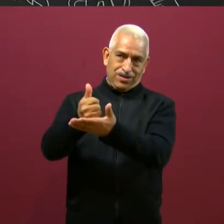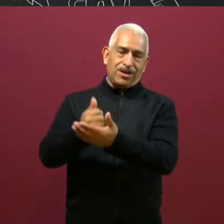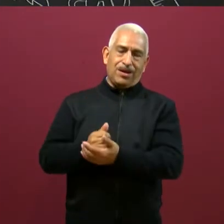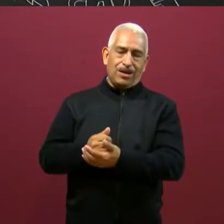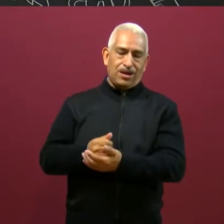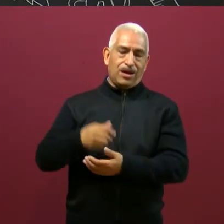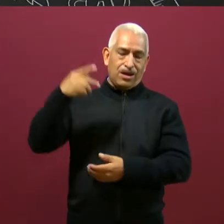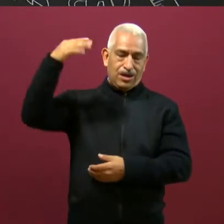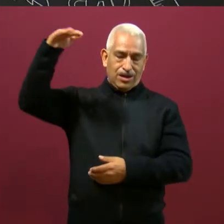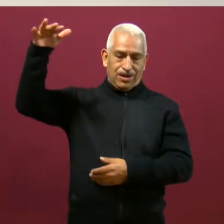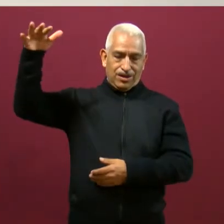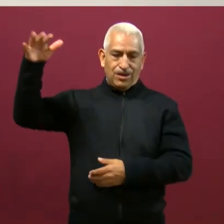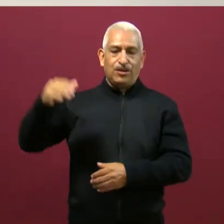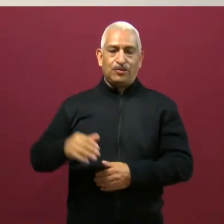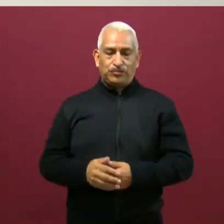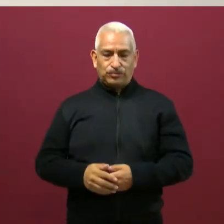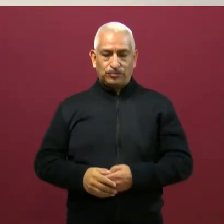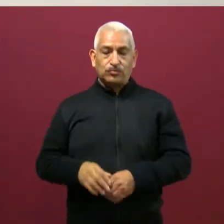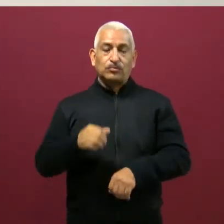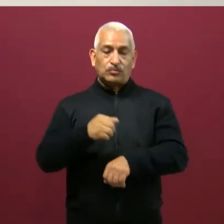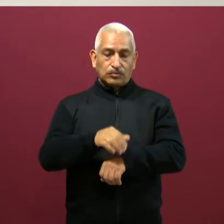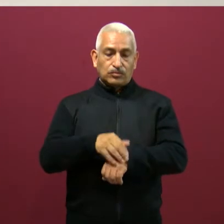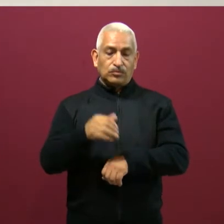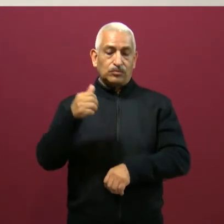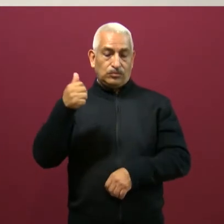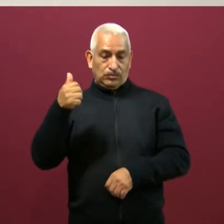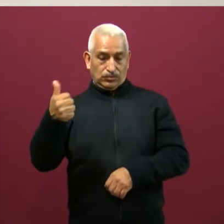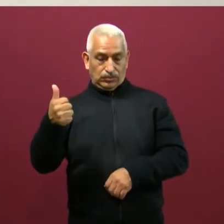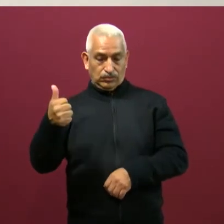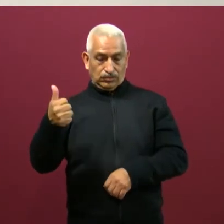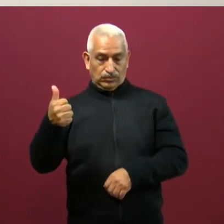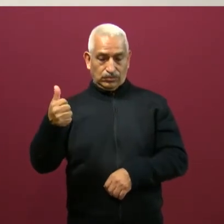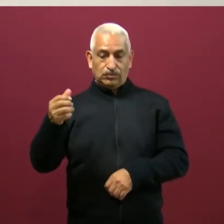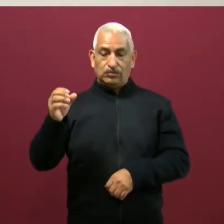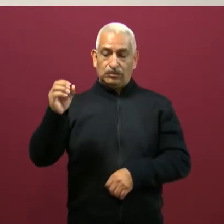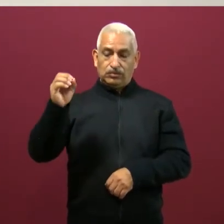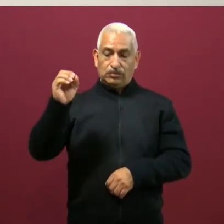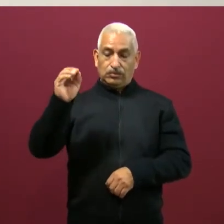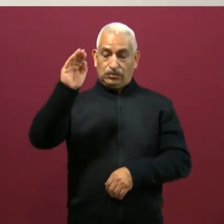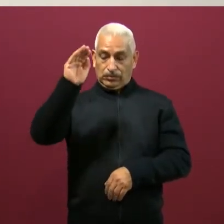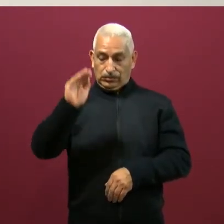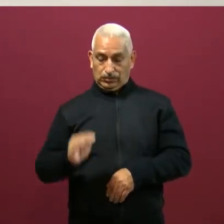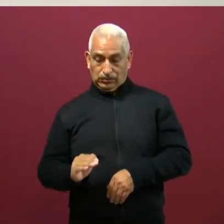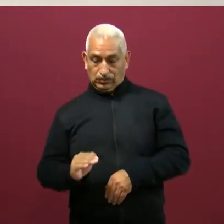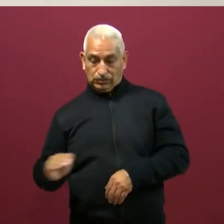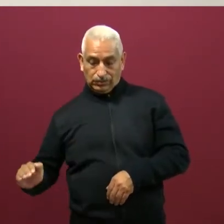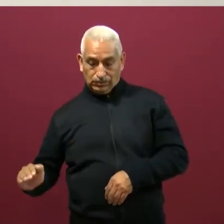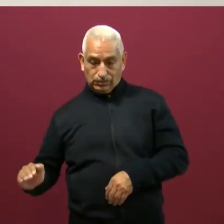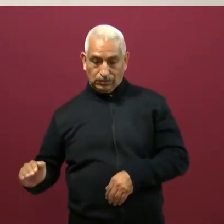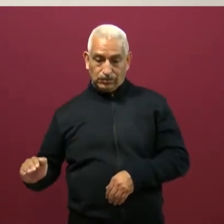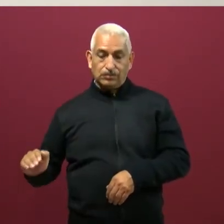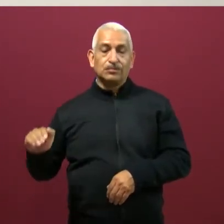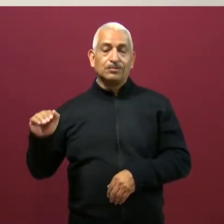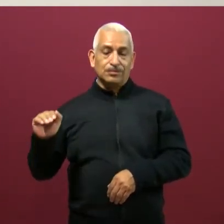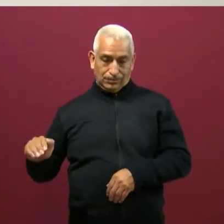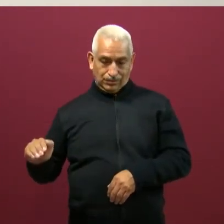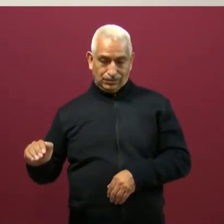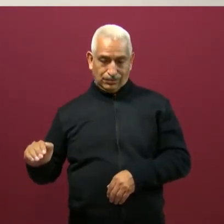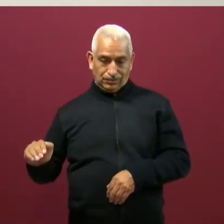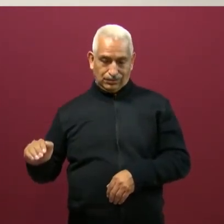El número seis está colocado en la parte inferior